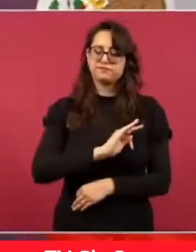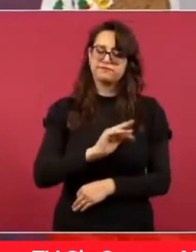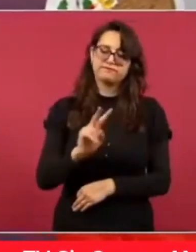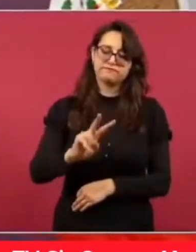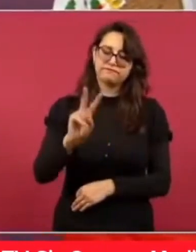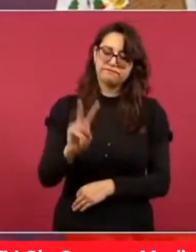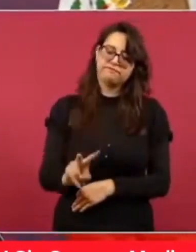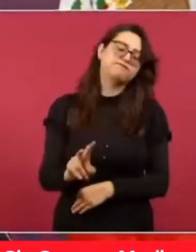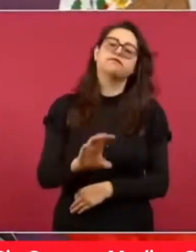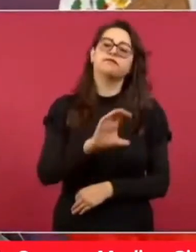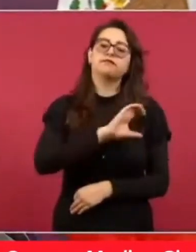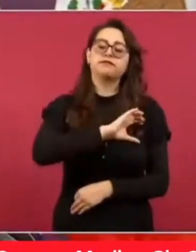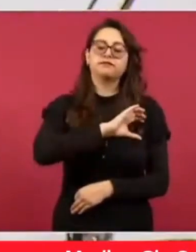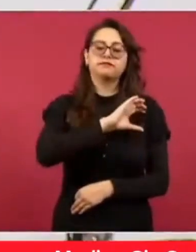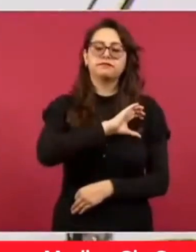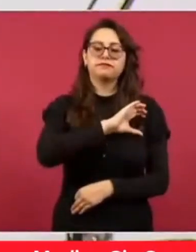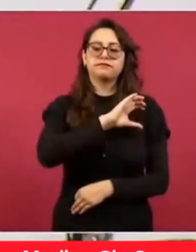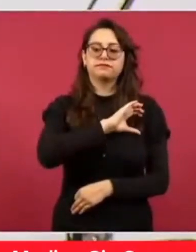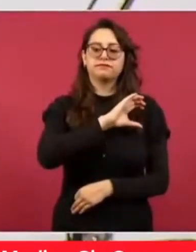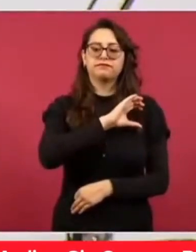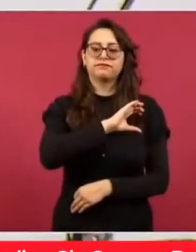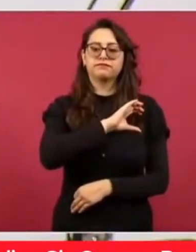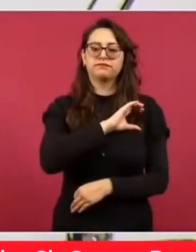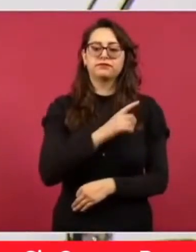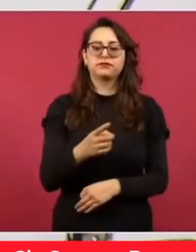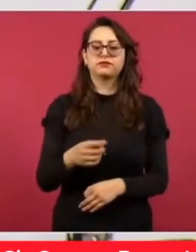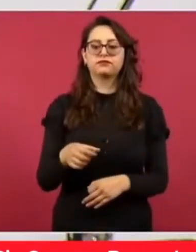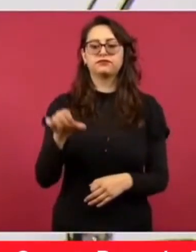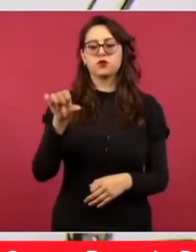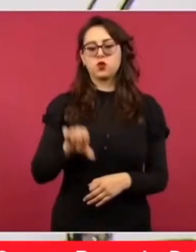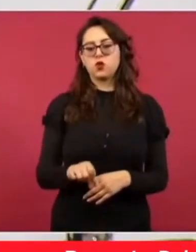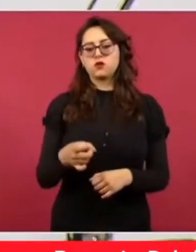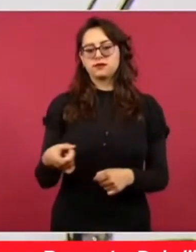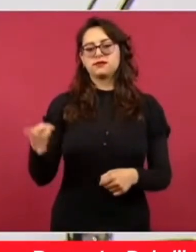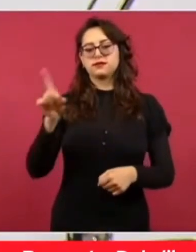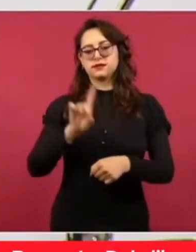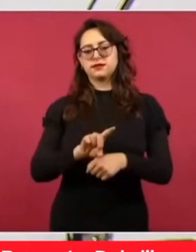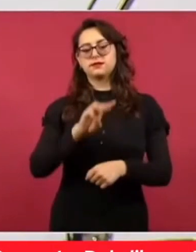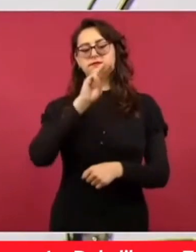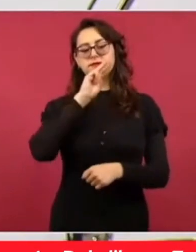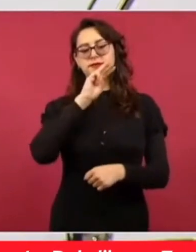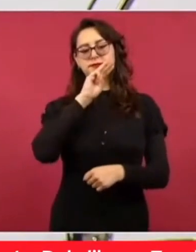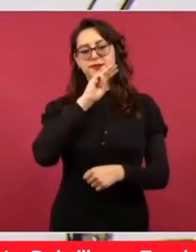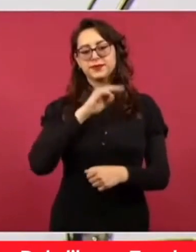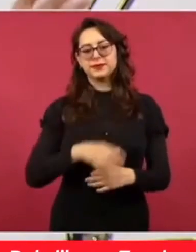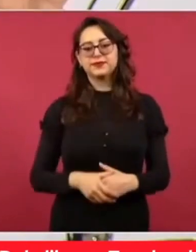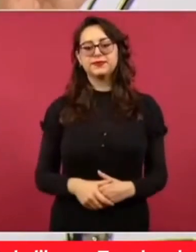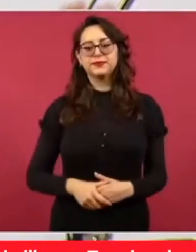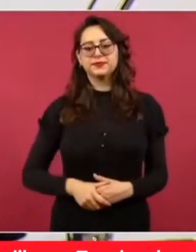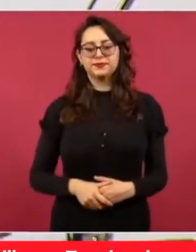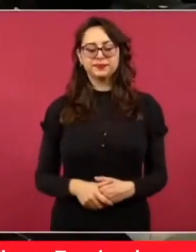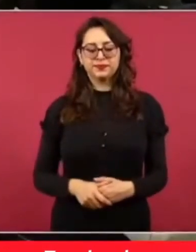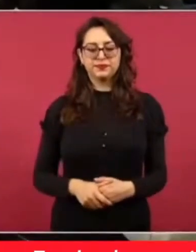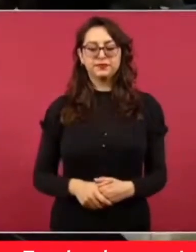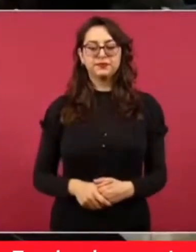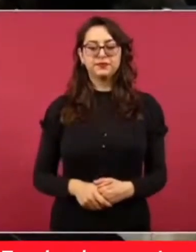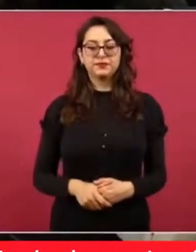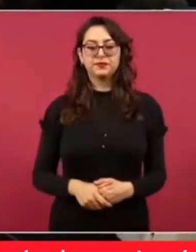cariño hoy en su día. Y vamos a